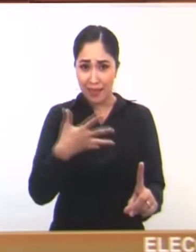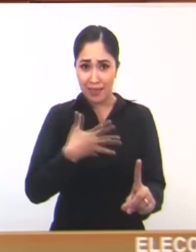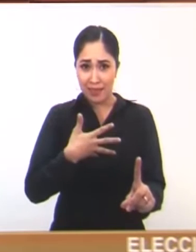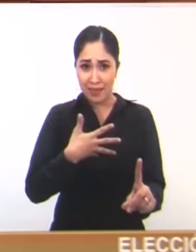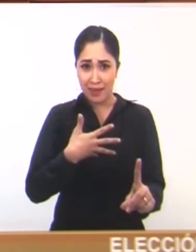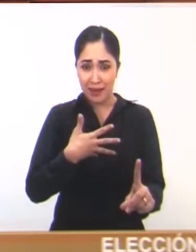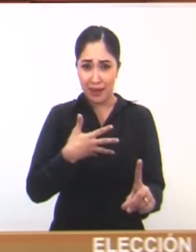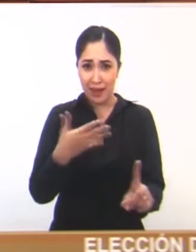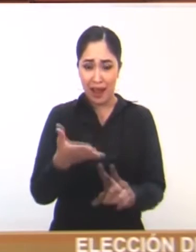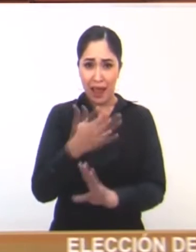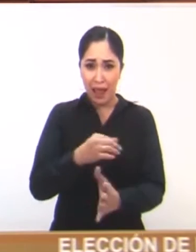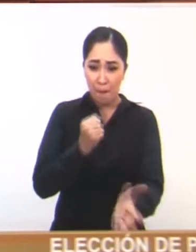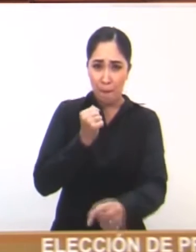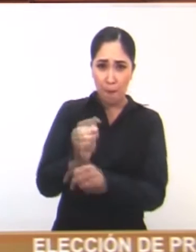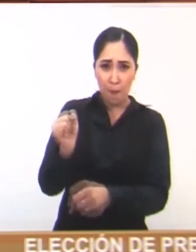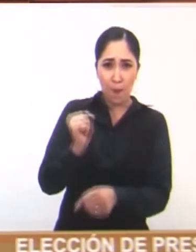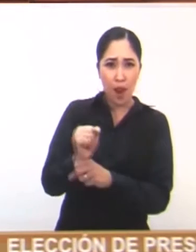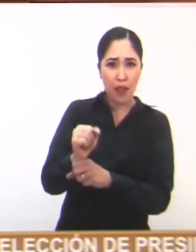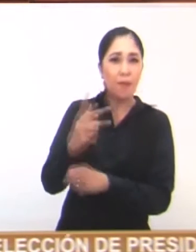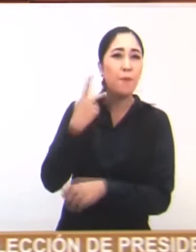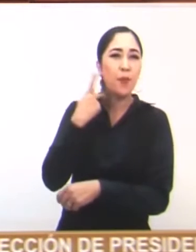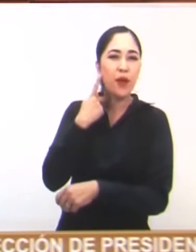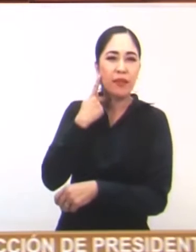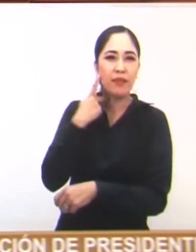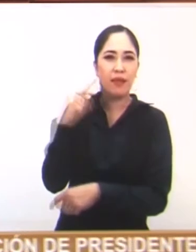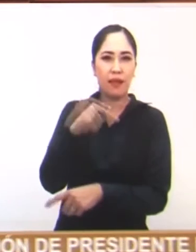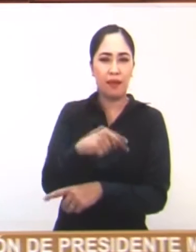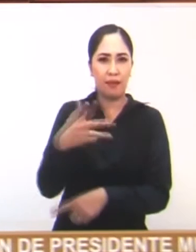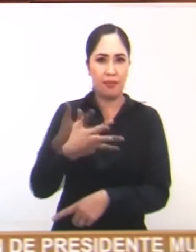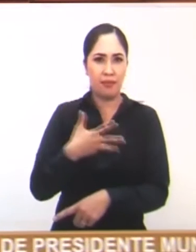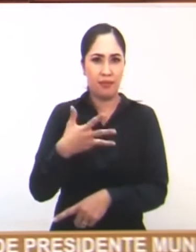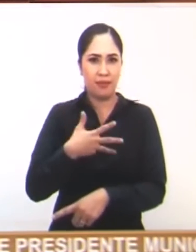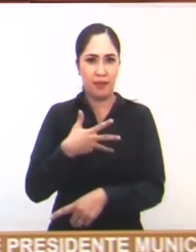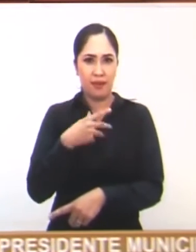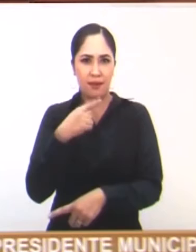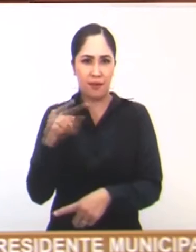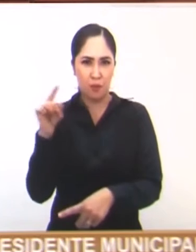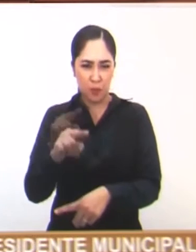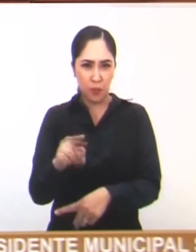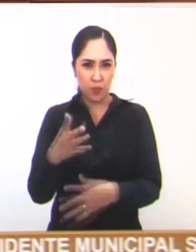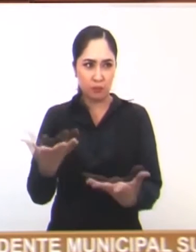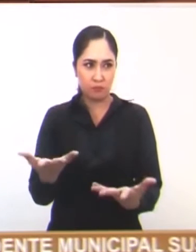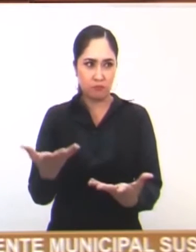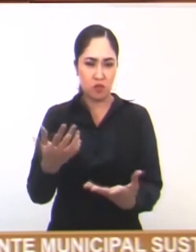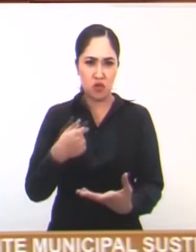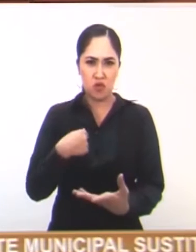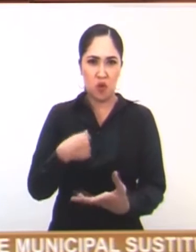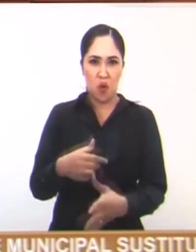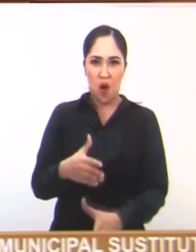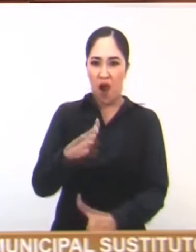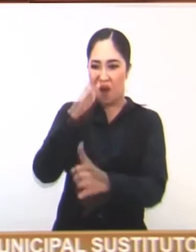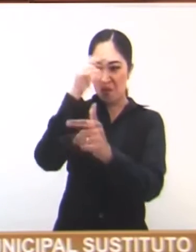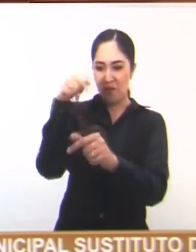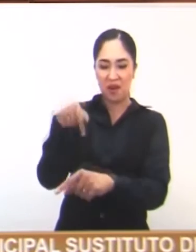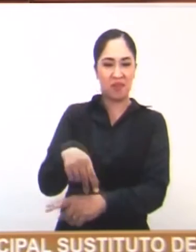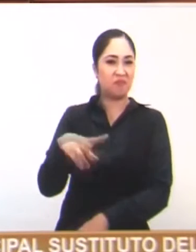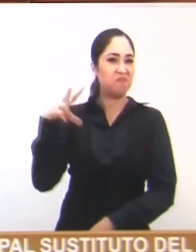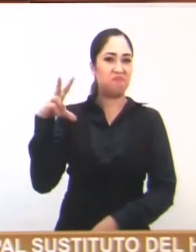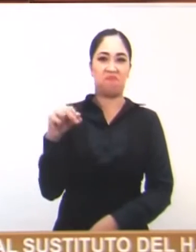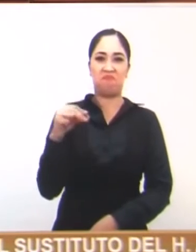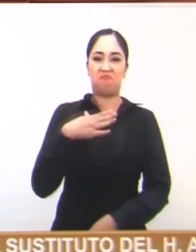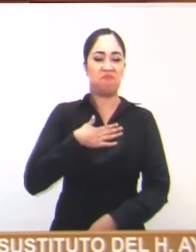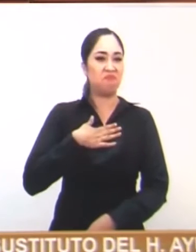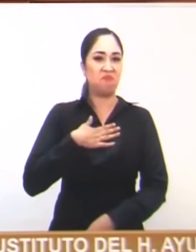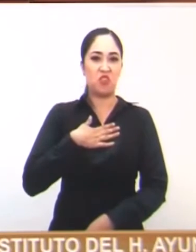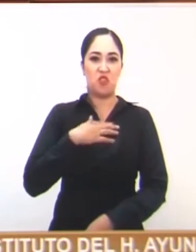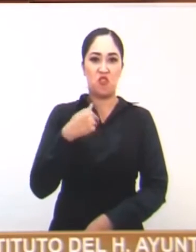por violencia política. Desde aquí le digo a mis compañeros diputados, yo no seré parte de esta simulación, mi voto será